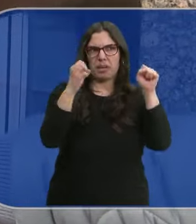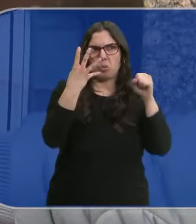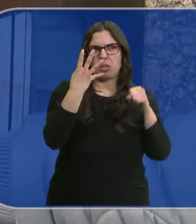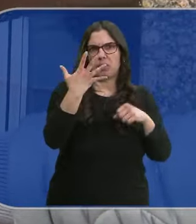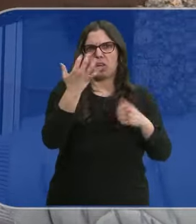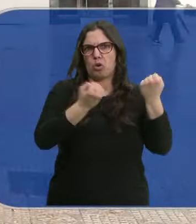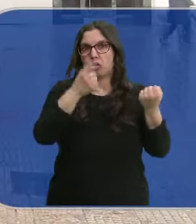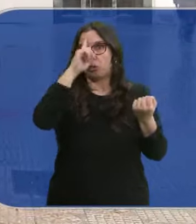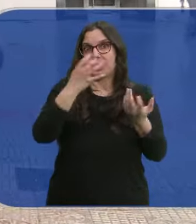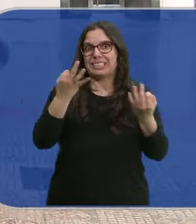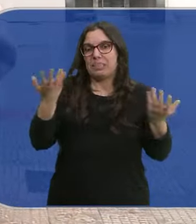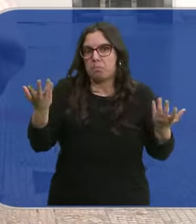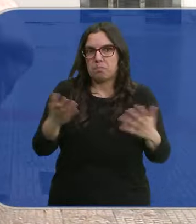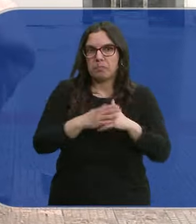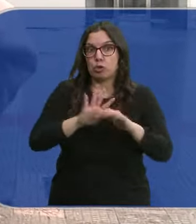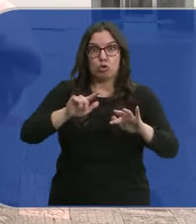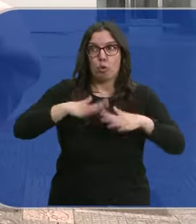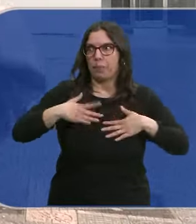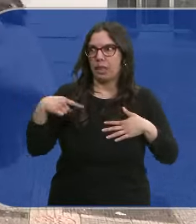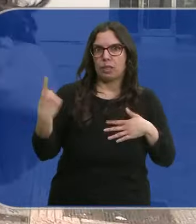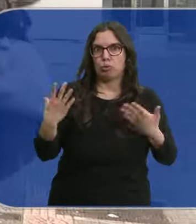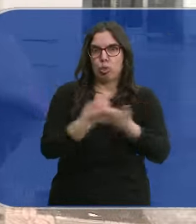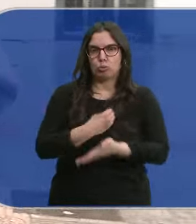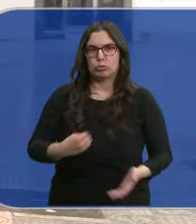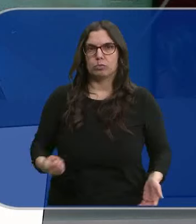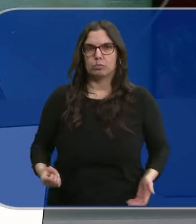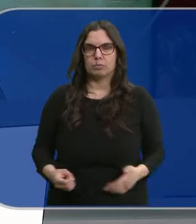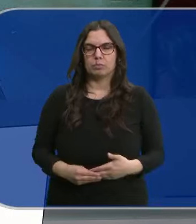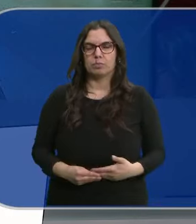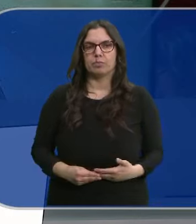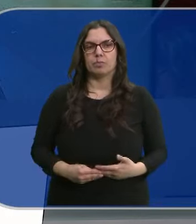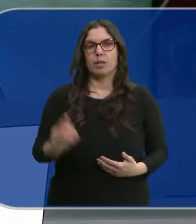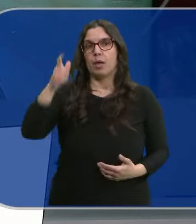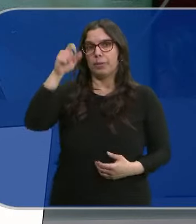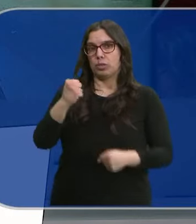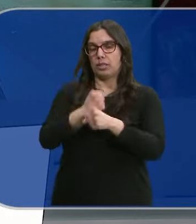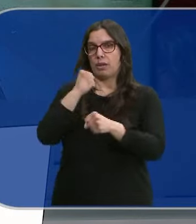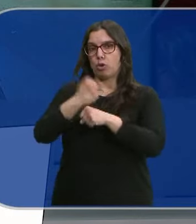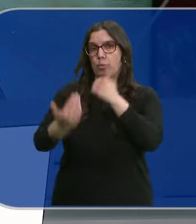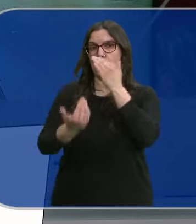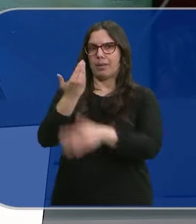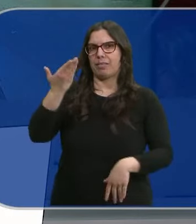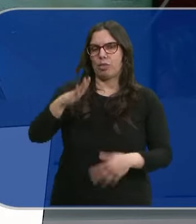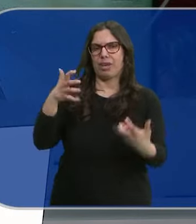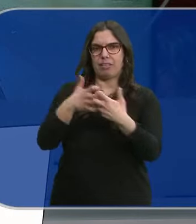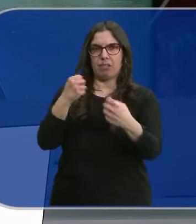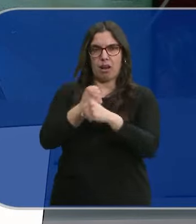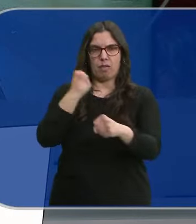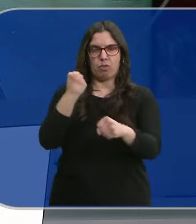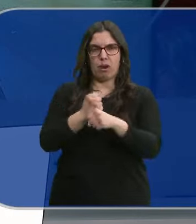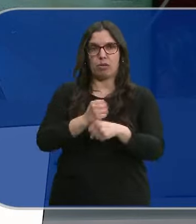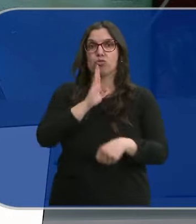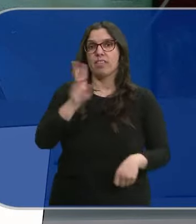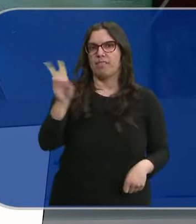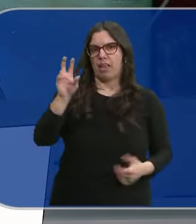Civil, pero no sabíamos nada. Tan sorprendida como todo el barrio. Un trabajador ha fallecido esta mañana en un accidente laboral